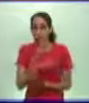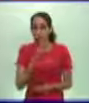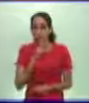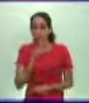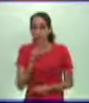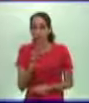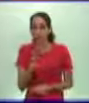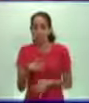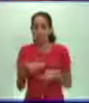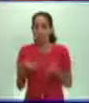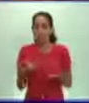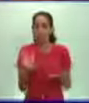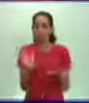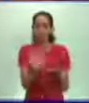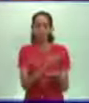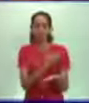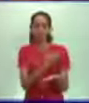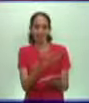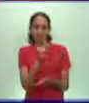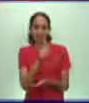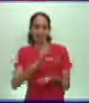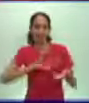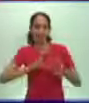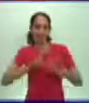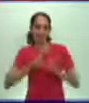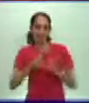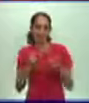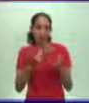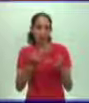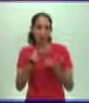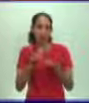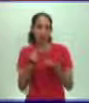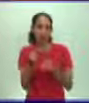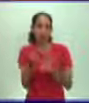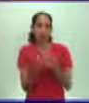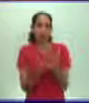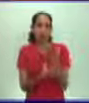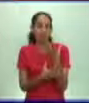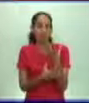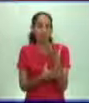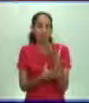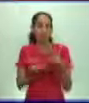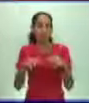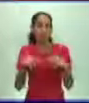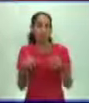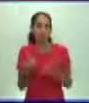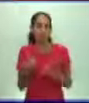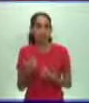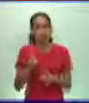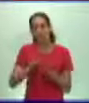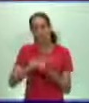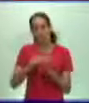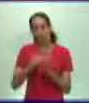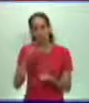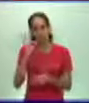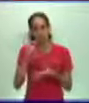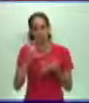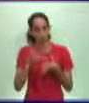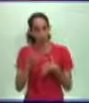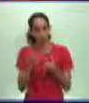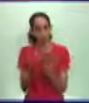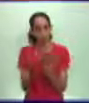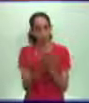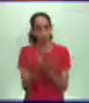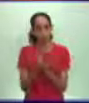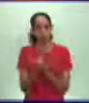la desaparición de ese modelo económico y el surgimiento de otro modelo que vamos a estudiar en octavo grado. Espero que este